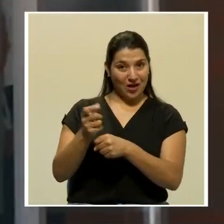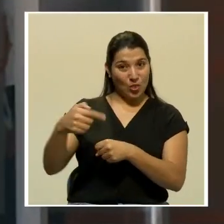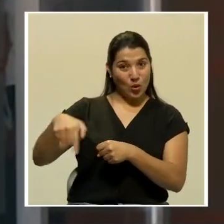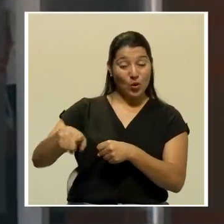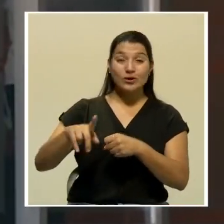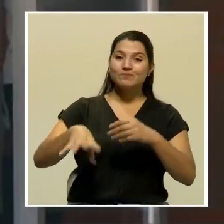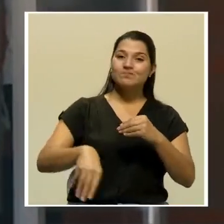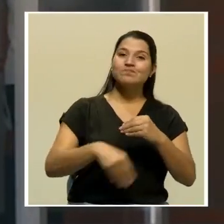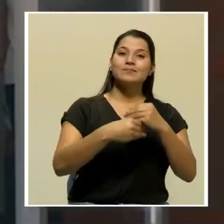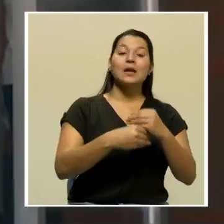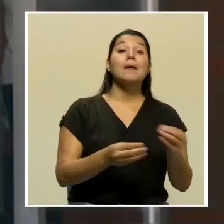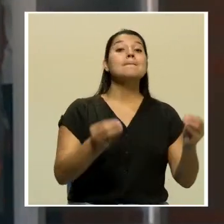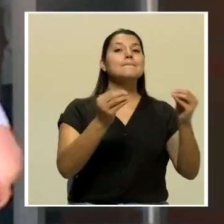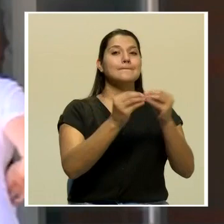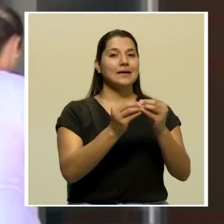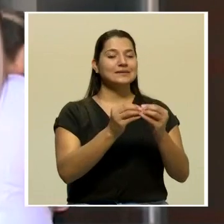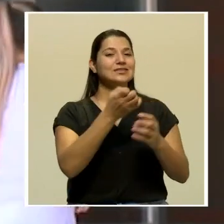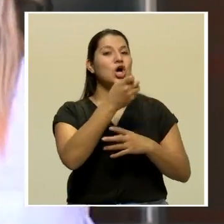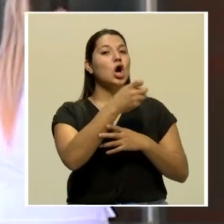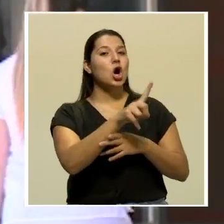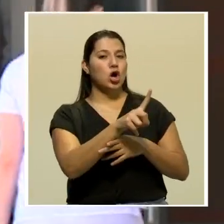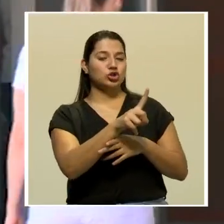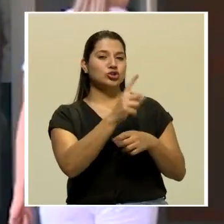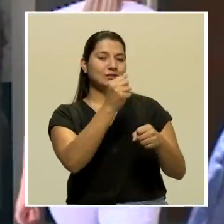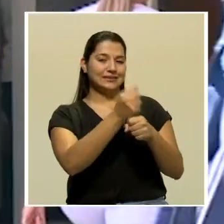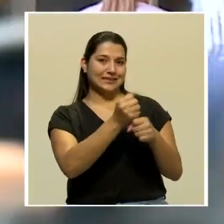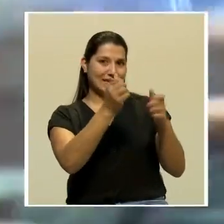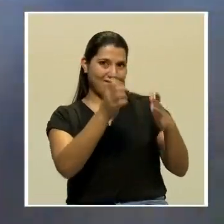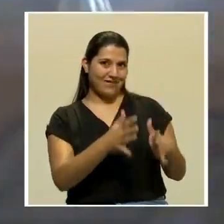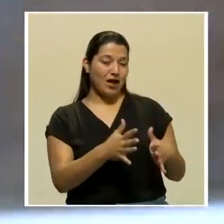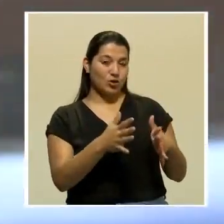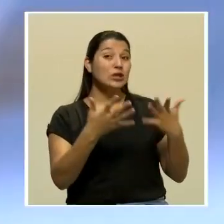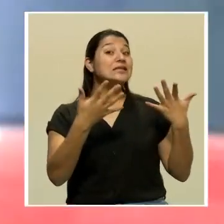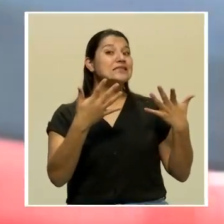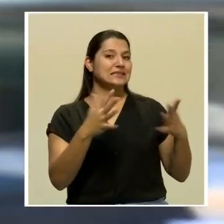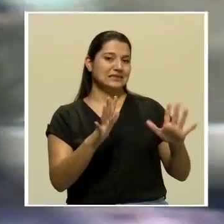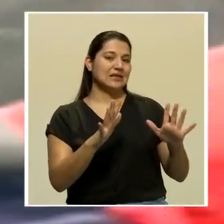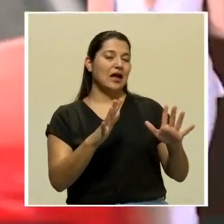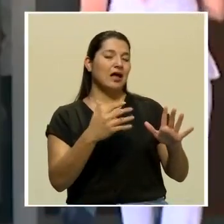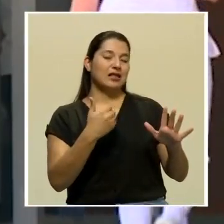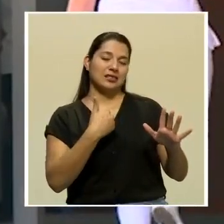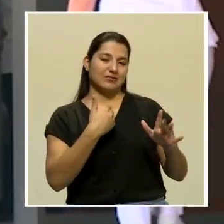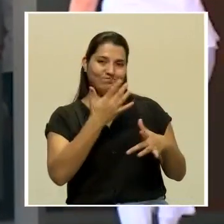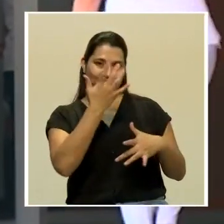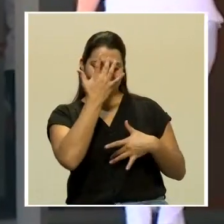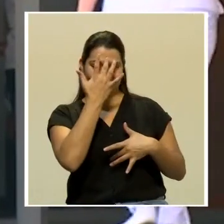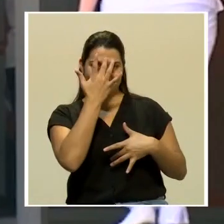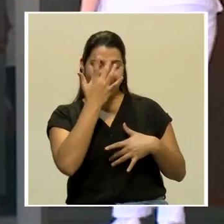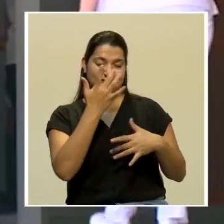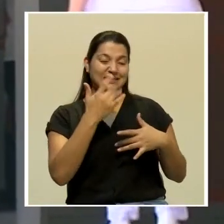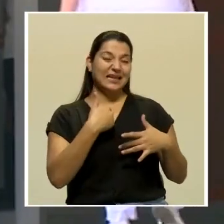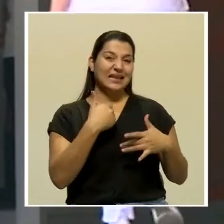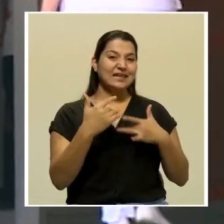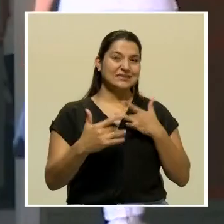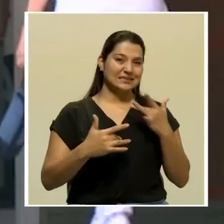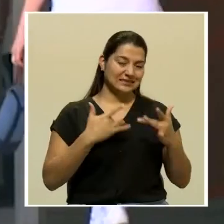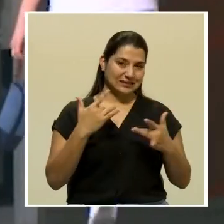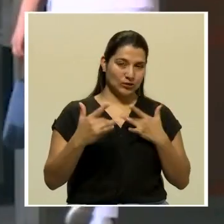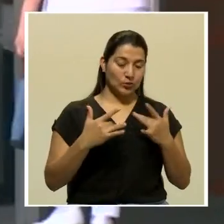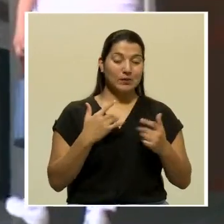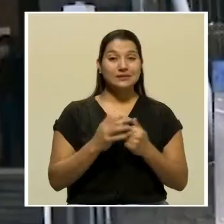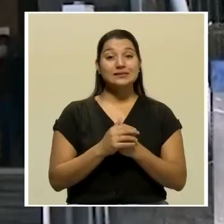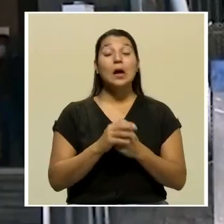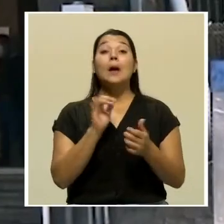al grupo de otros 11 empleados que ya se habían identificado con síntomas positivos,